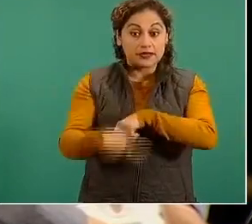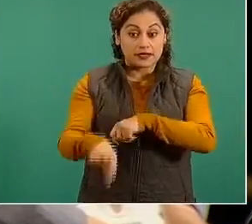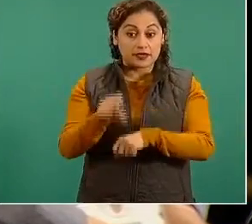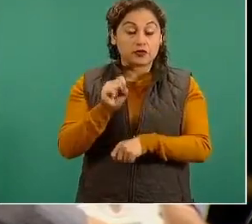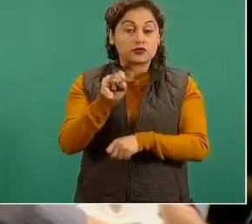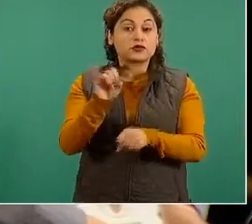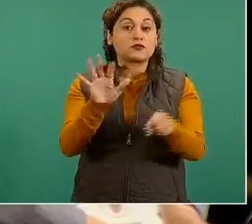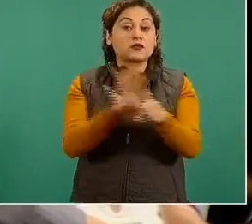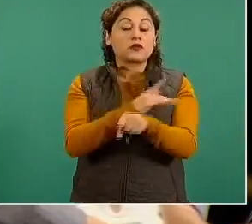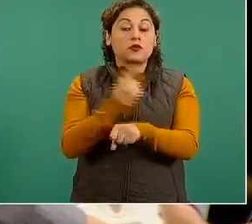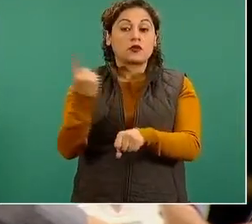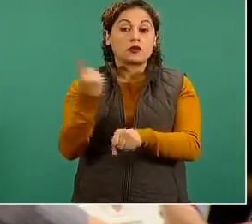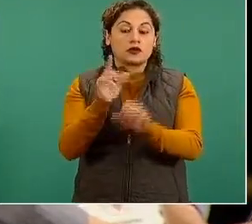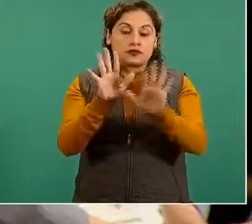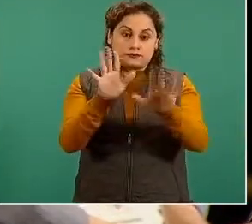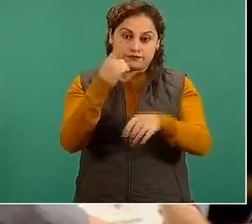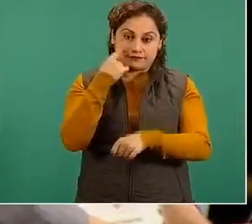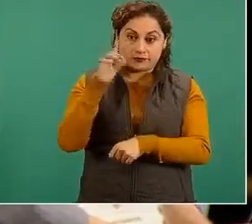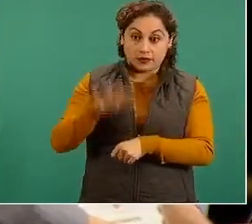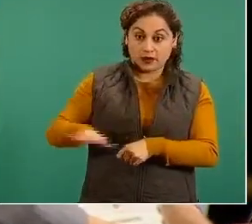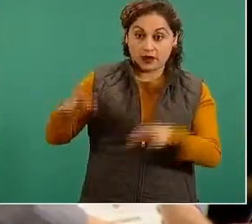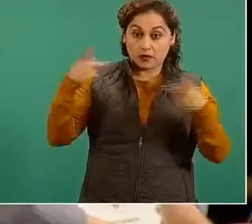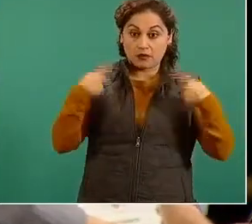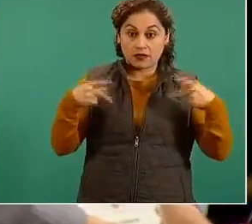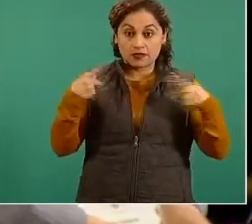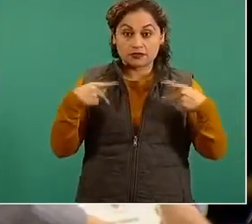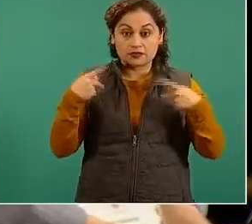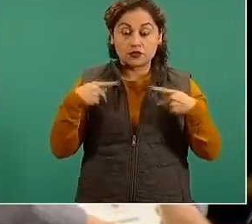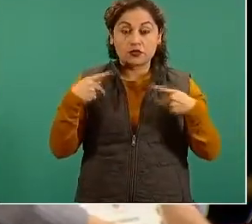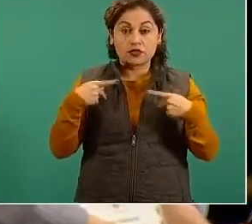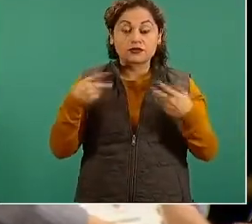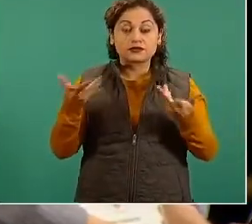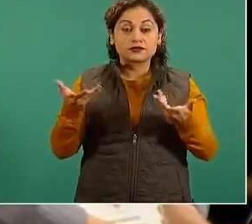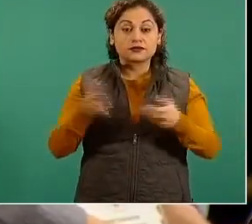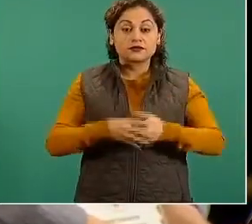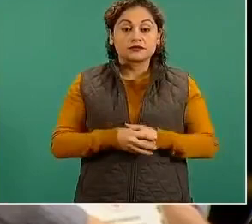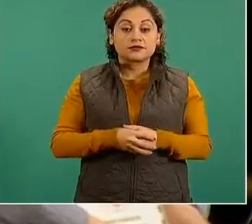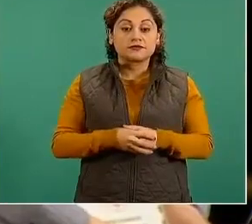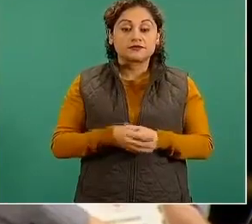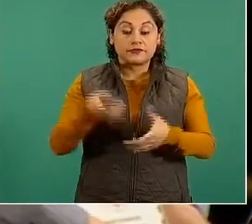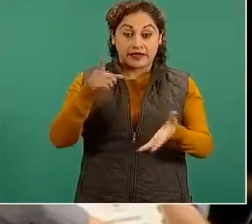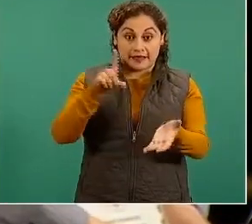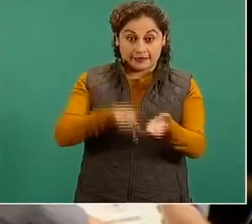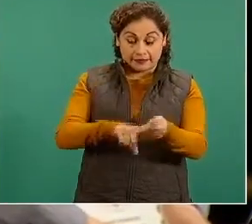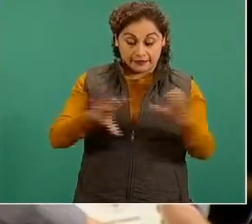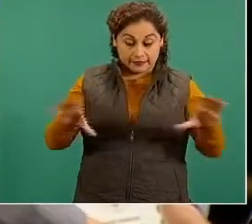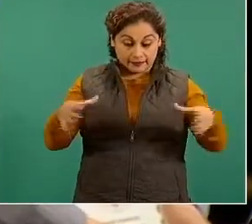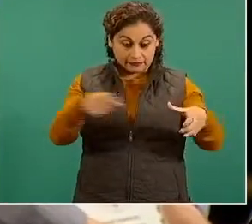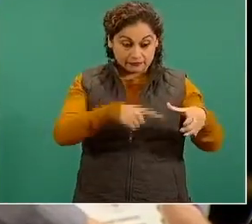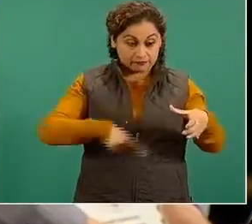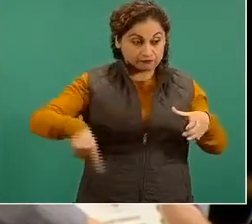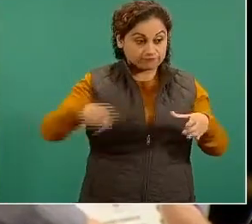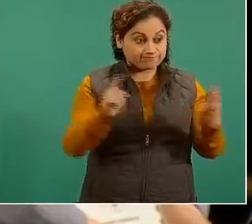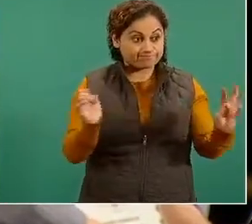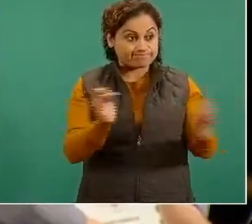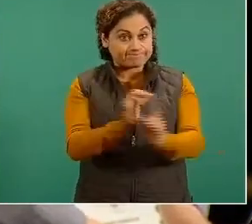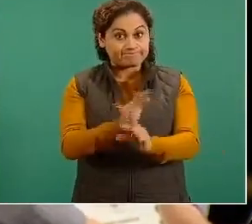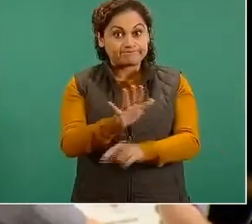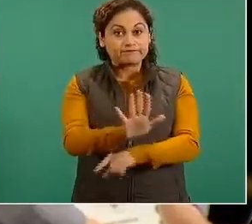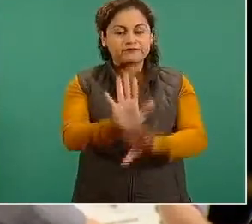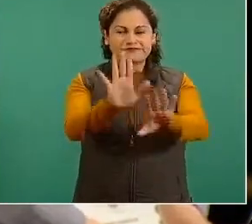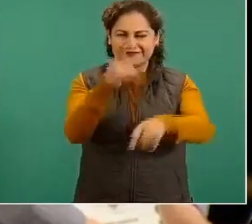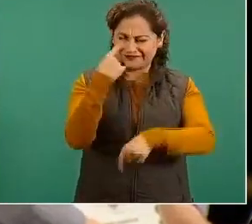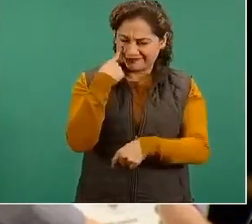como ellos se están moviendo precisamente en estas áreas. No voy lejos, vamos aquí en